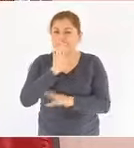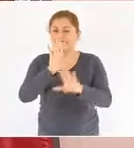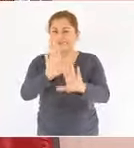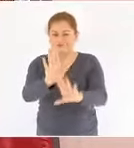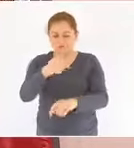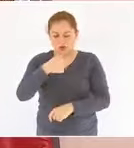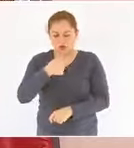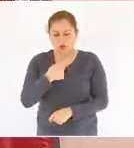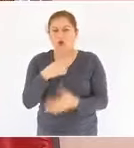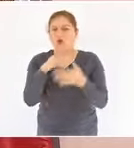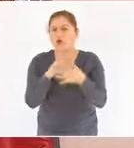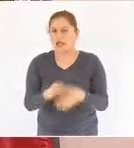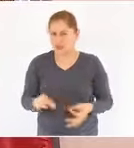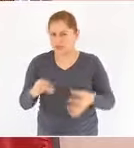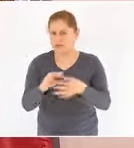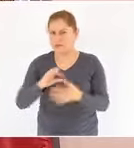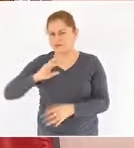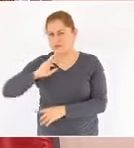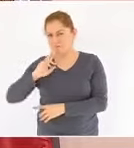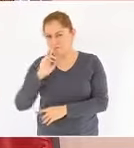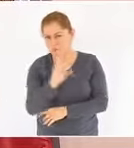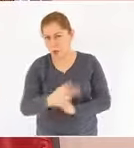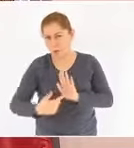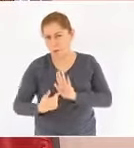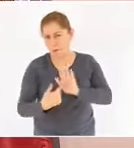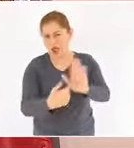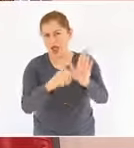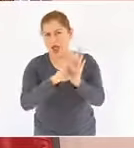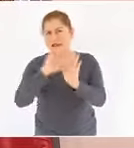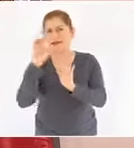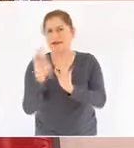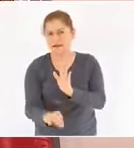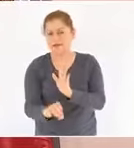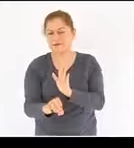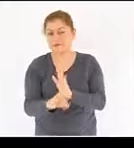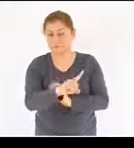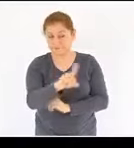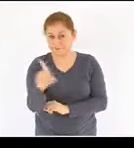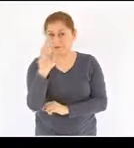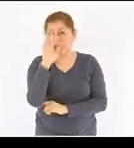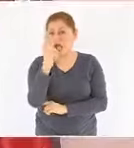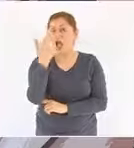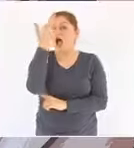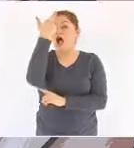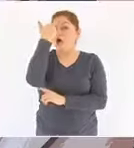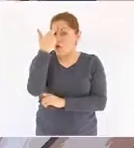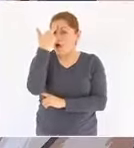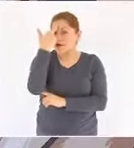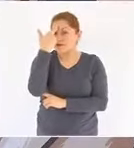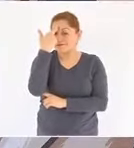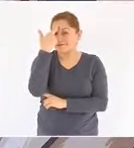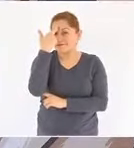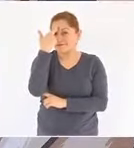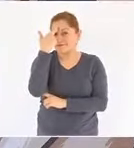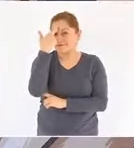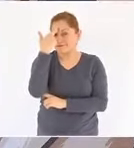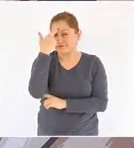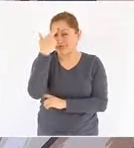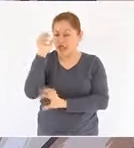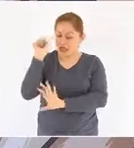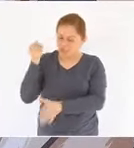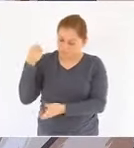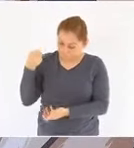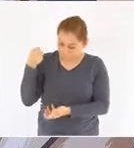manera de ejemplo les recordamos que las malas decisiones de inversión de las